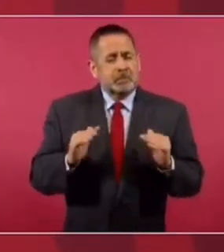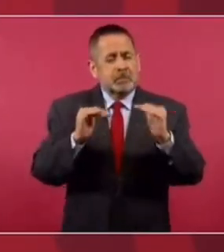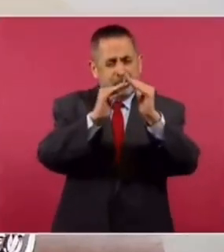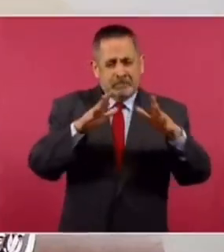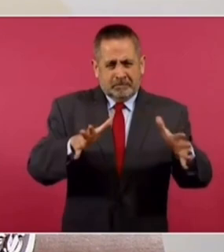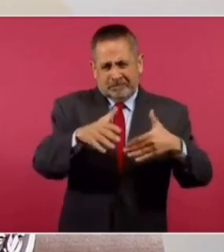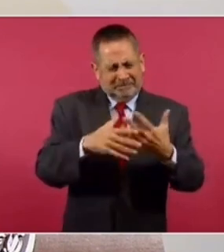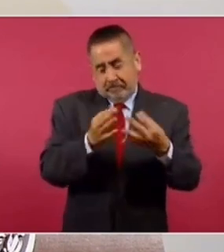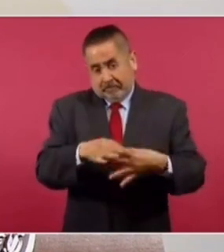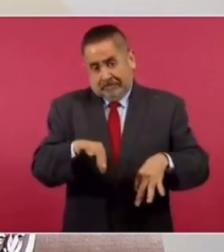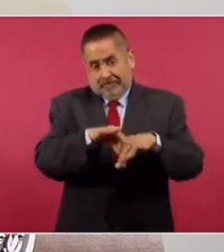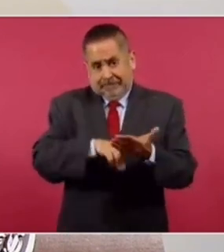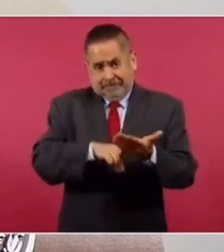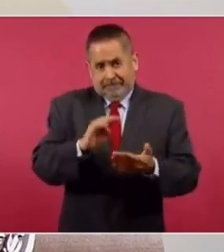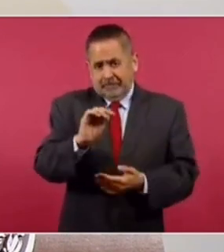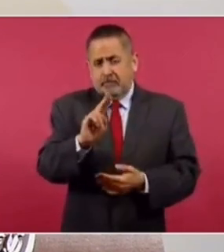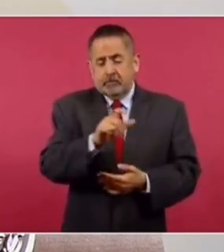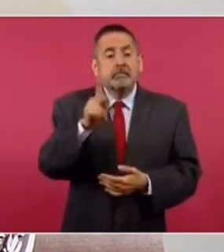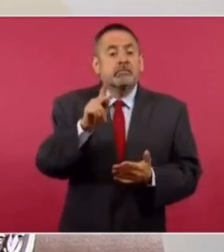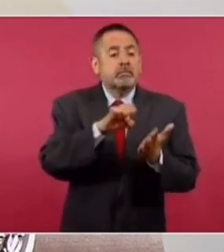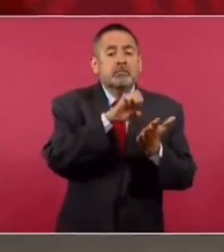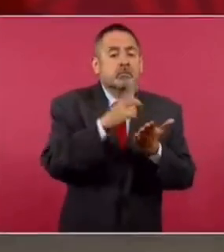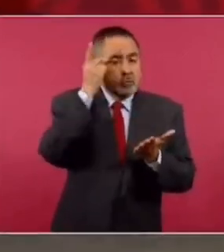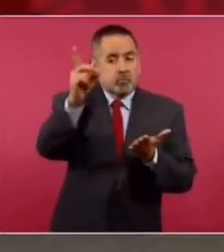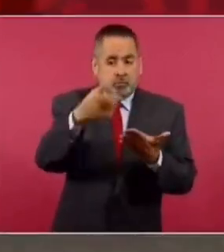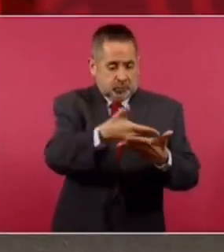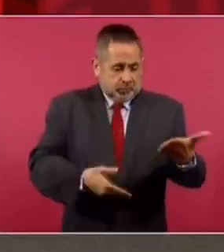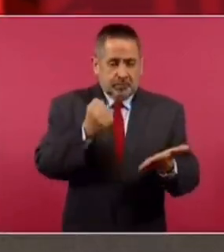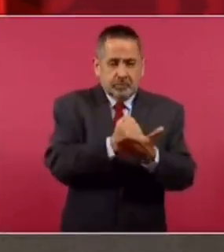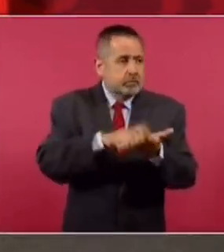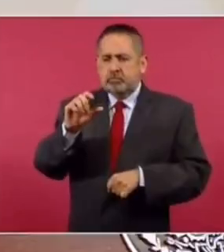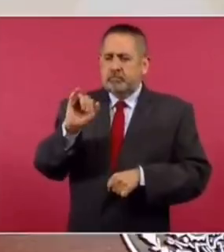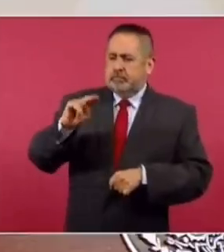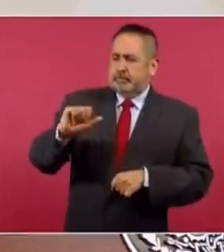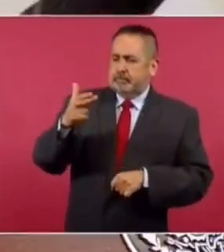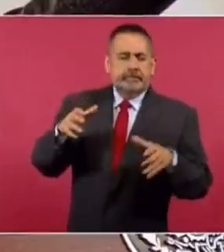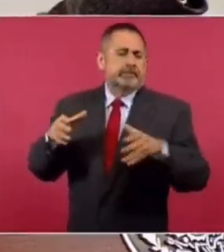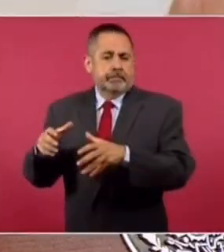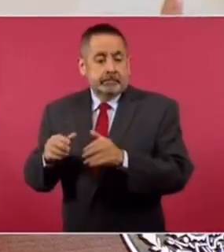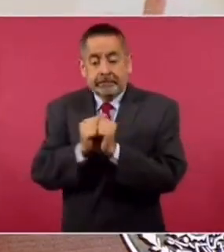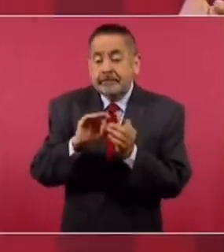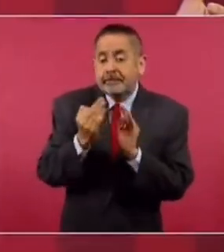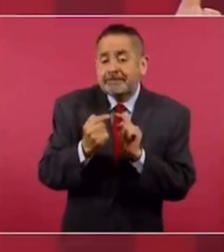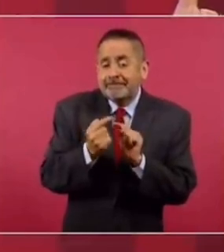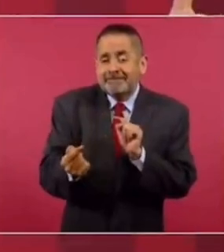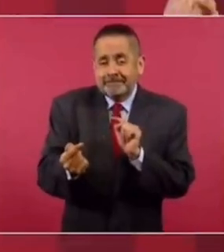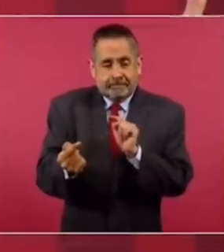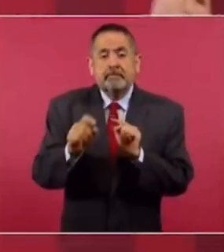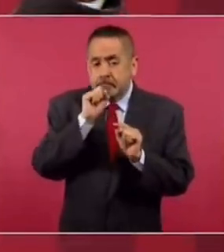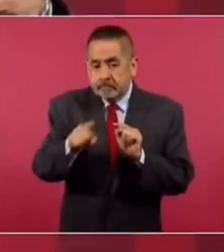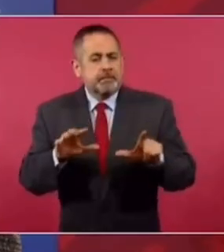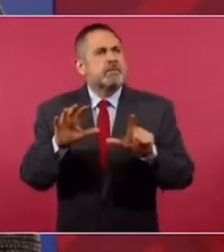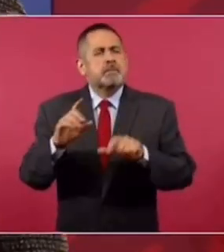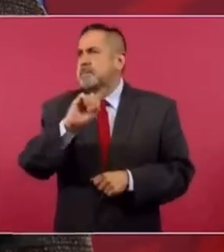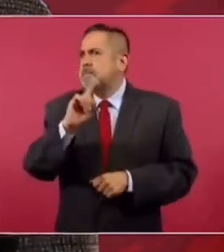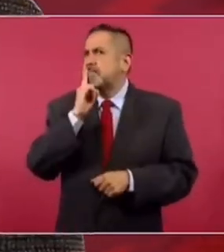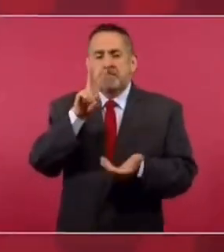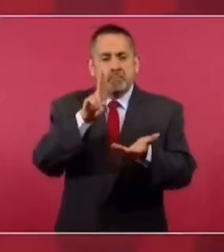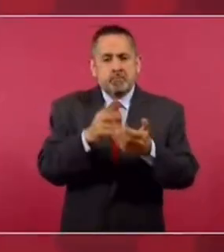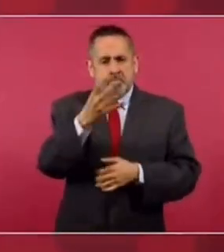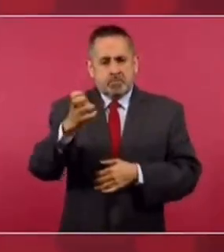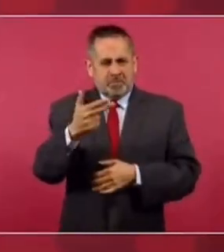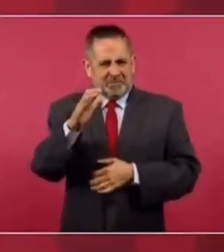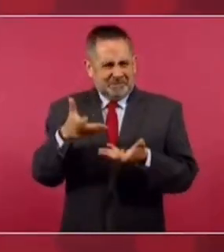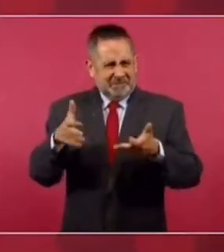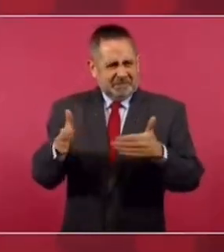importantísima, pero la escritura es privada y junto ahí también se recuperaron 2,400